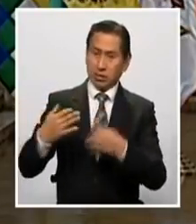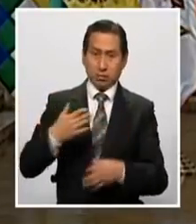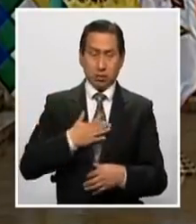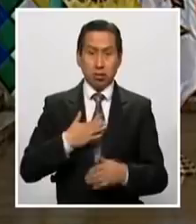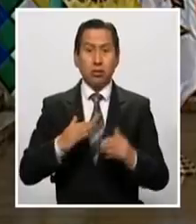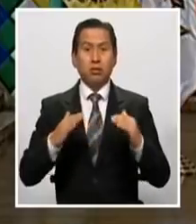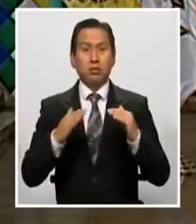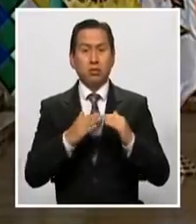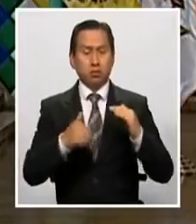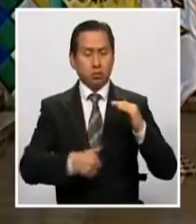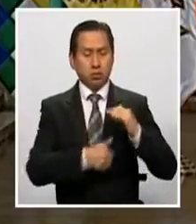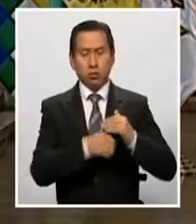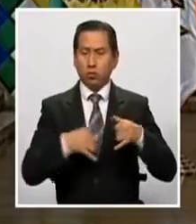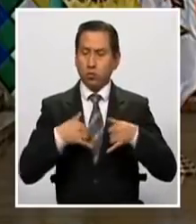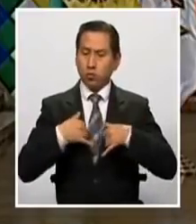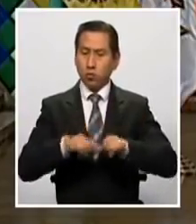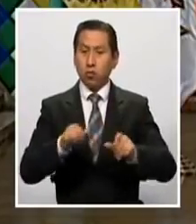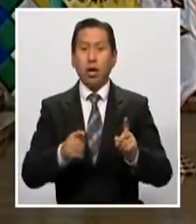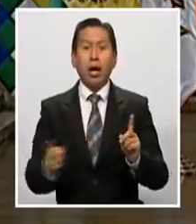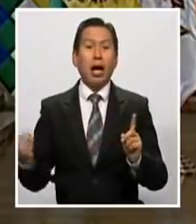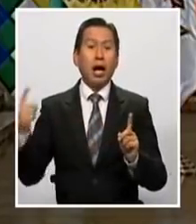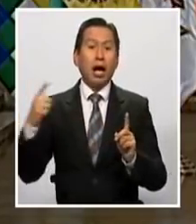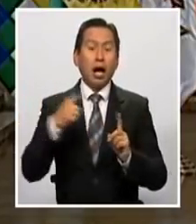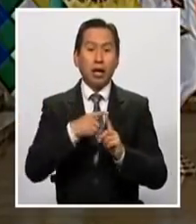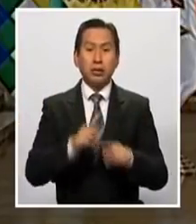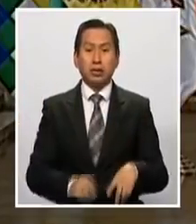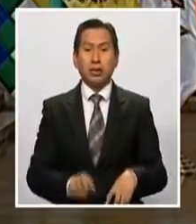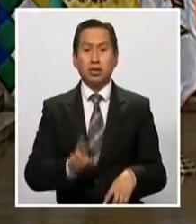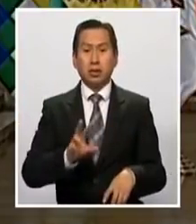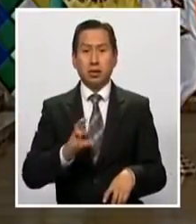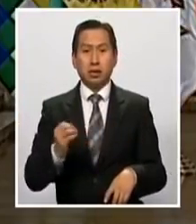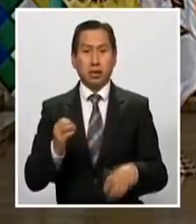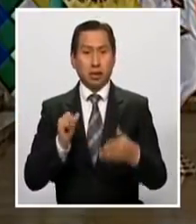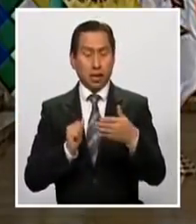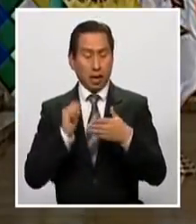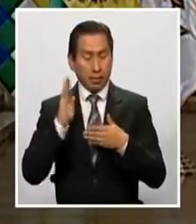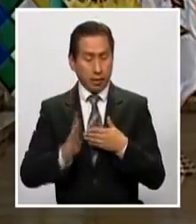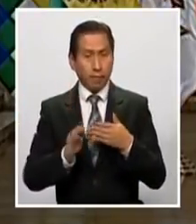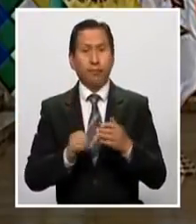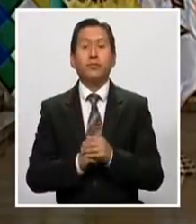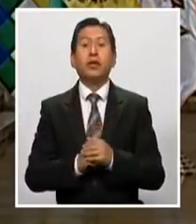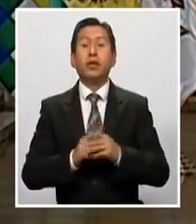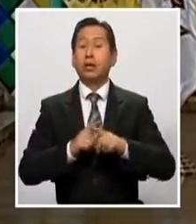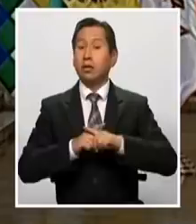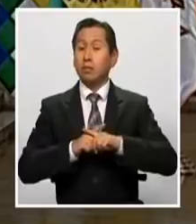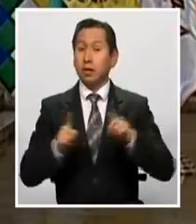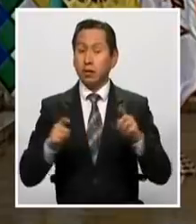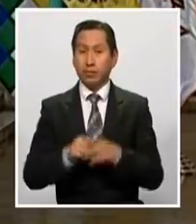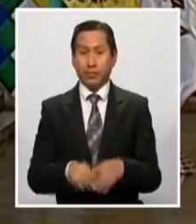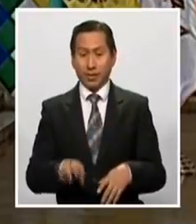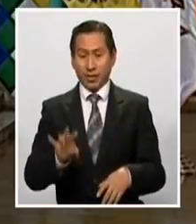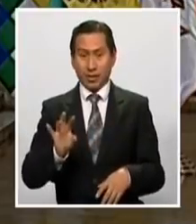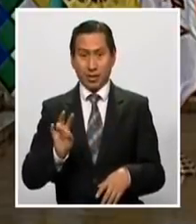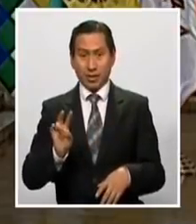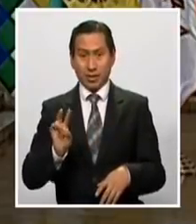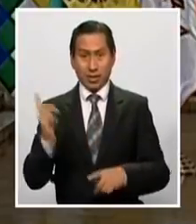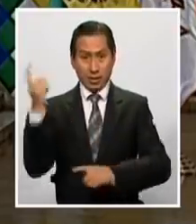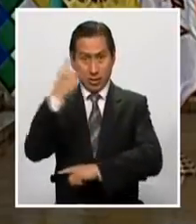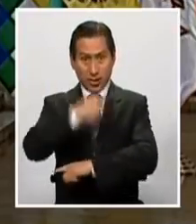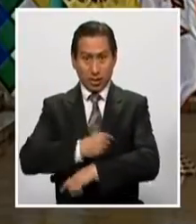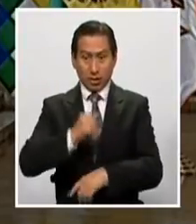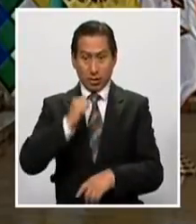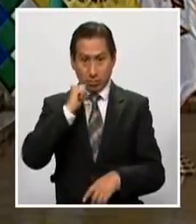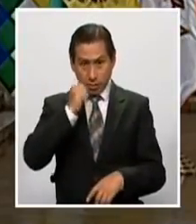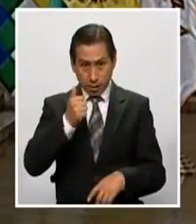la cuarentena continúa hasta el 30 de abril. Sin embargo, en siete días, a partir de